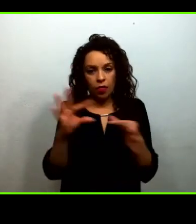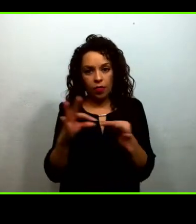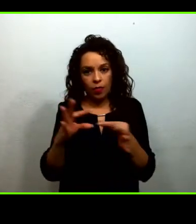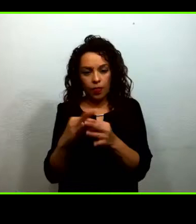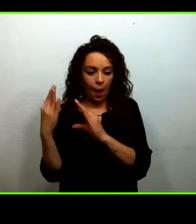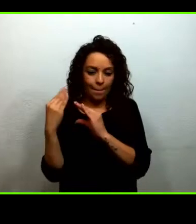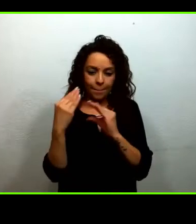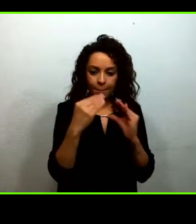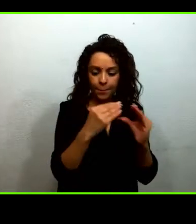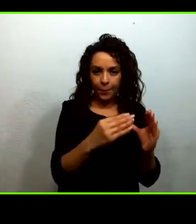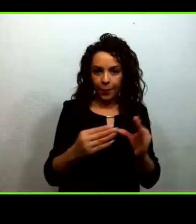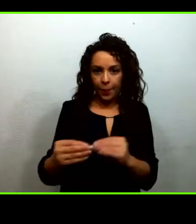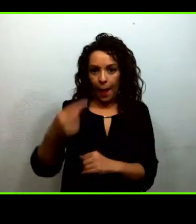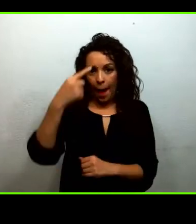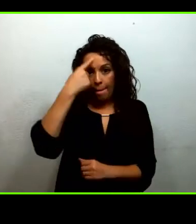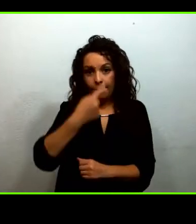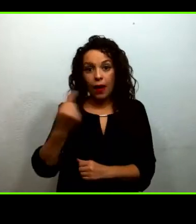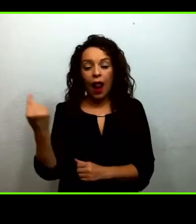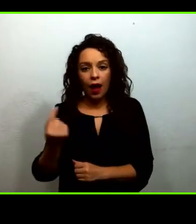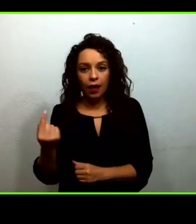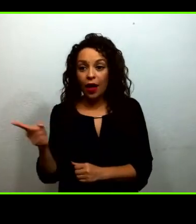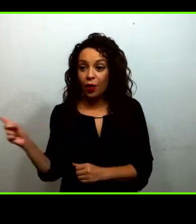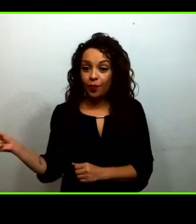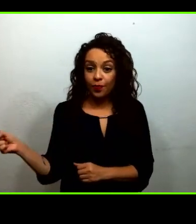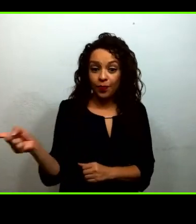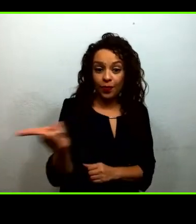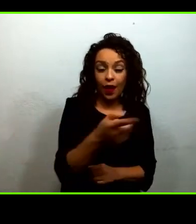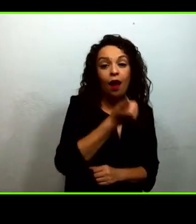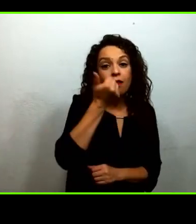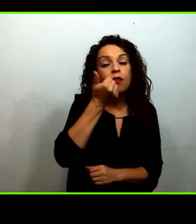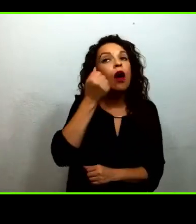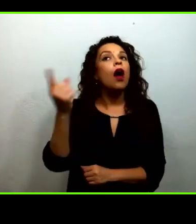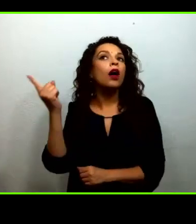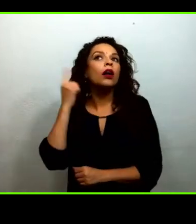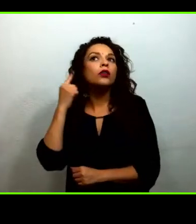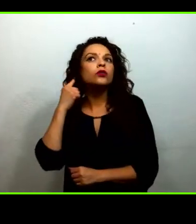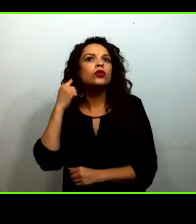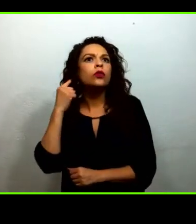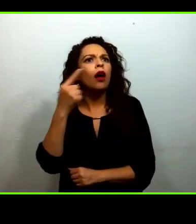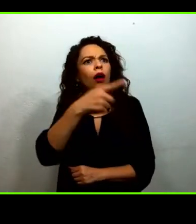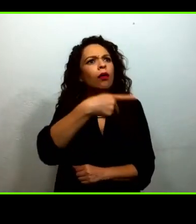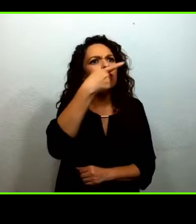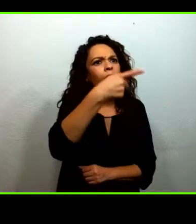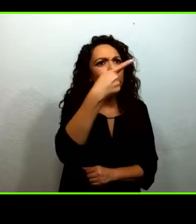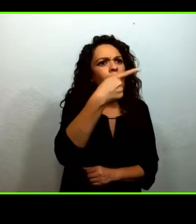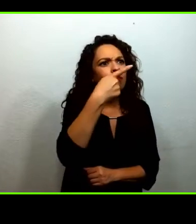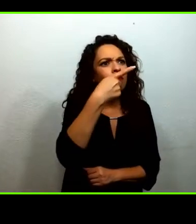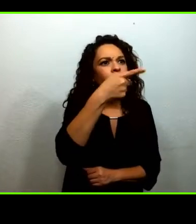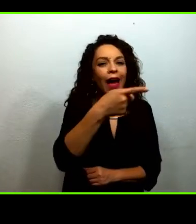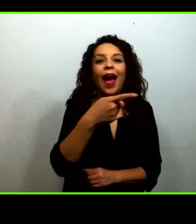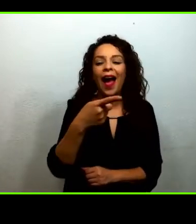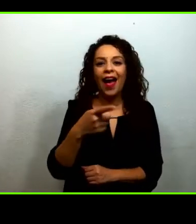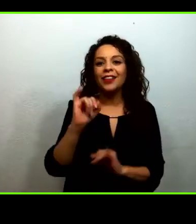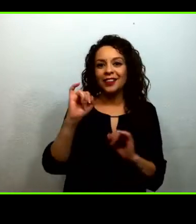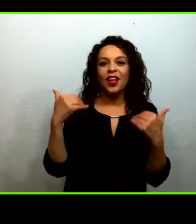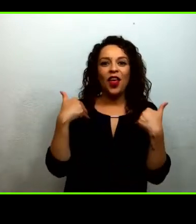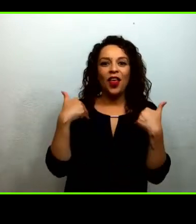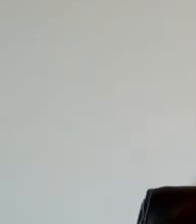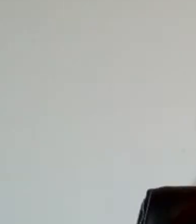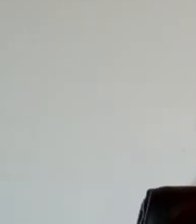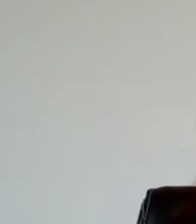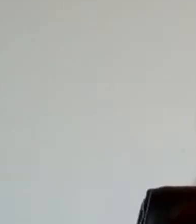el tono que usan los referentes que usan son completamente familiares para